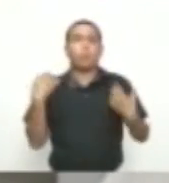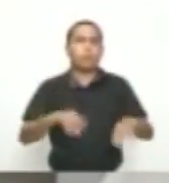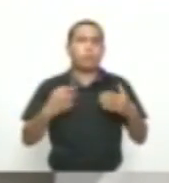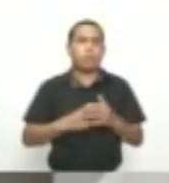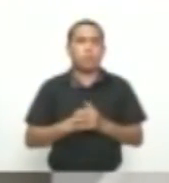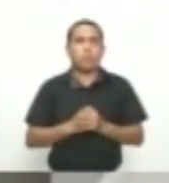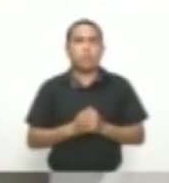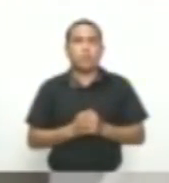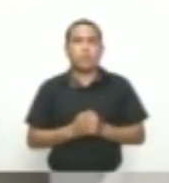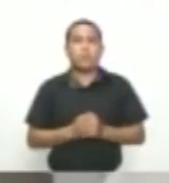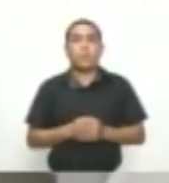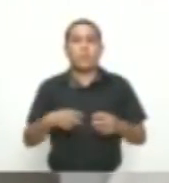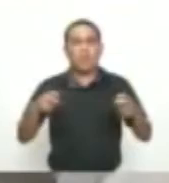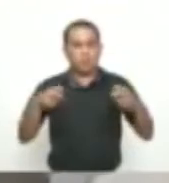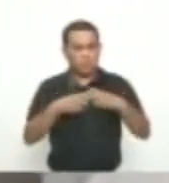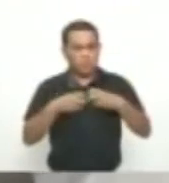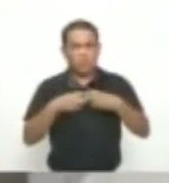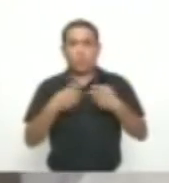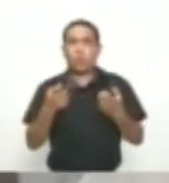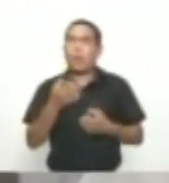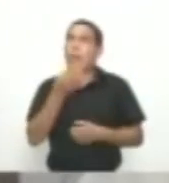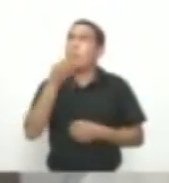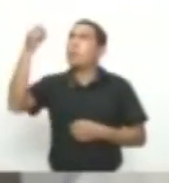De empresas británicas